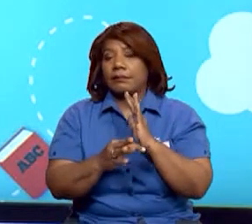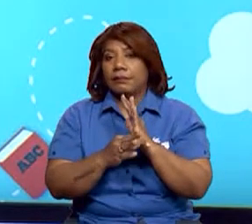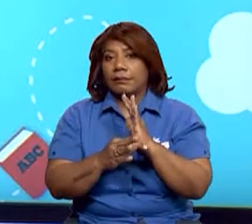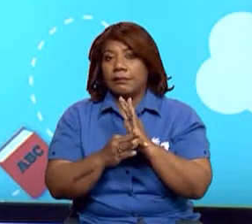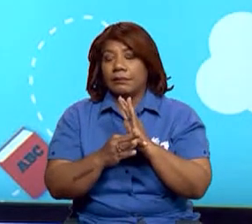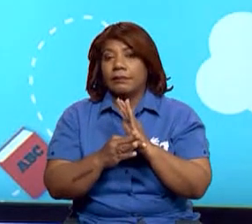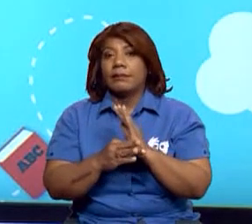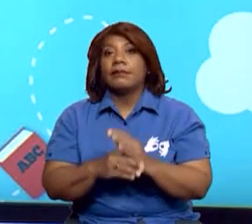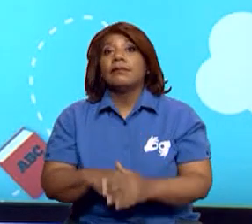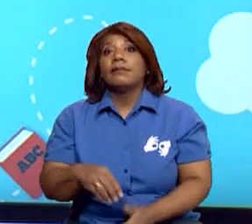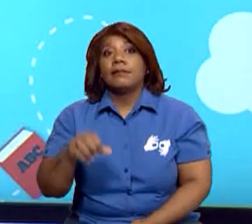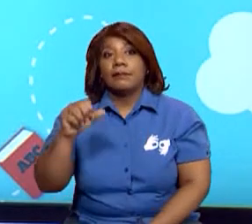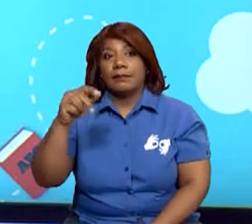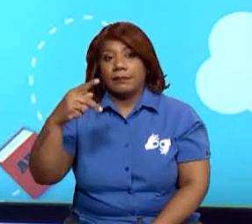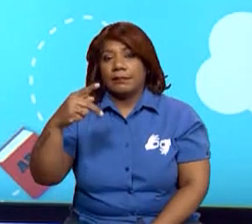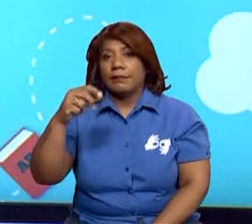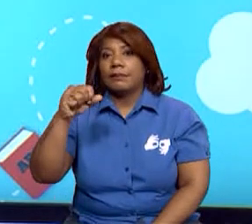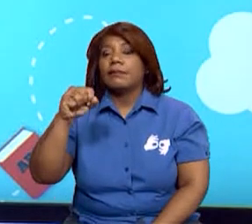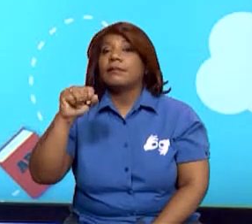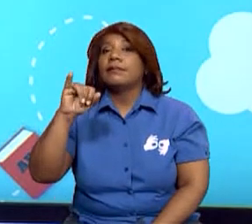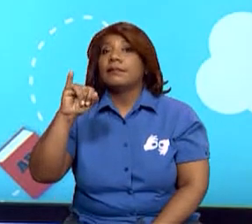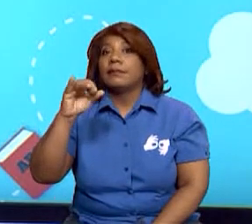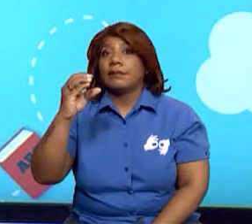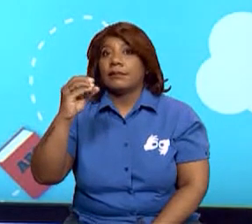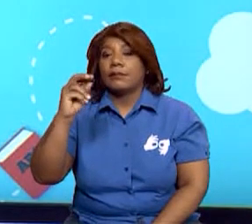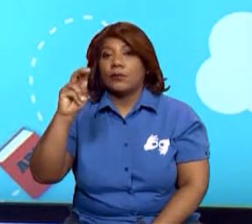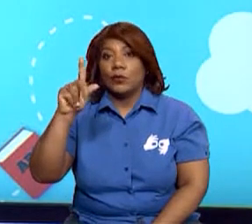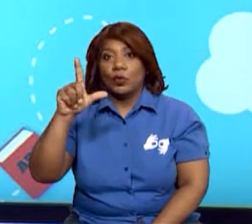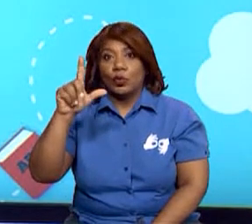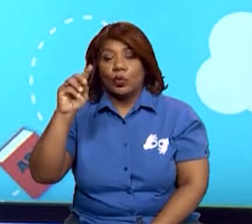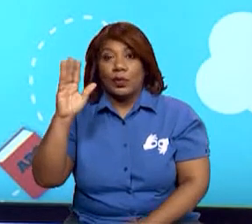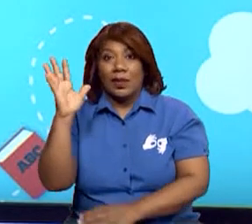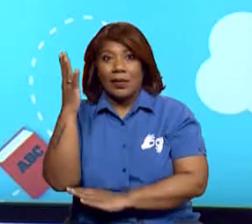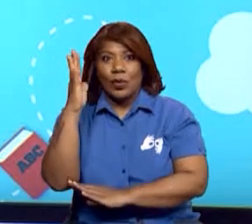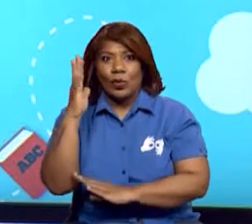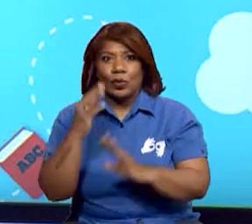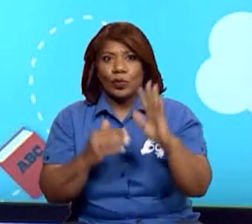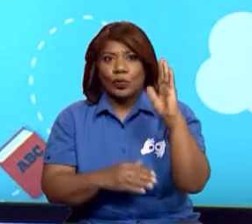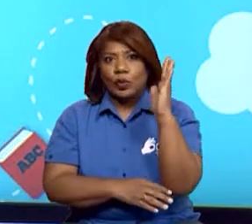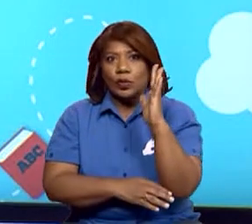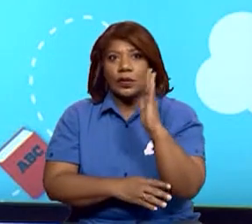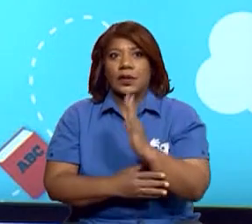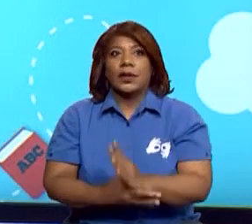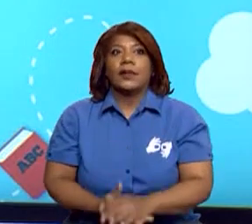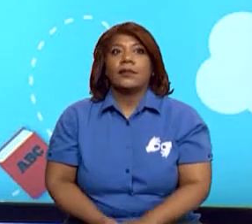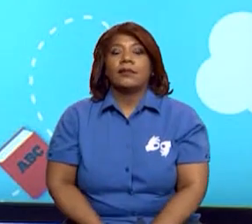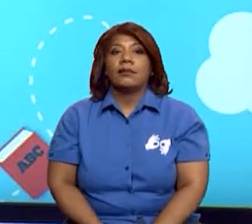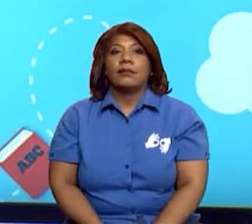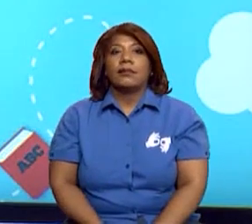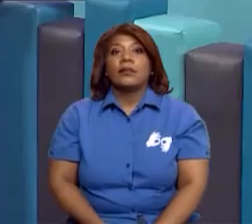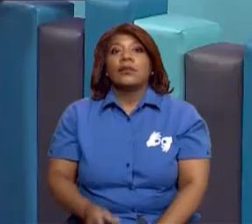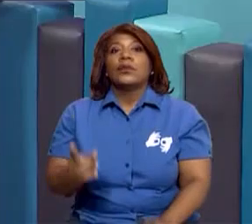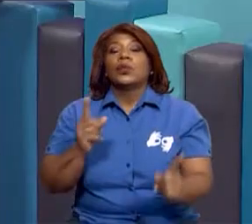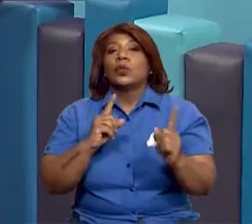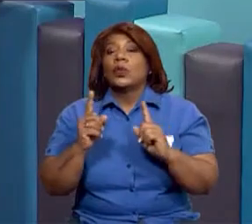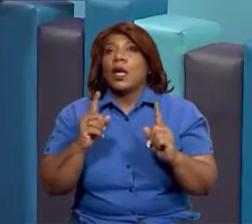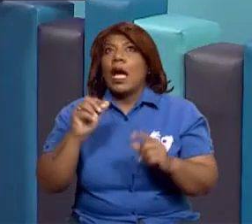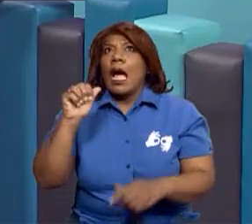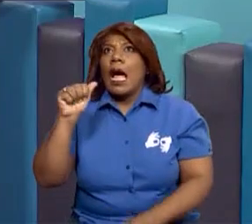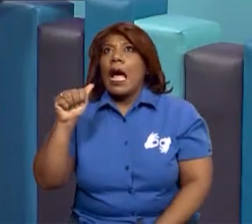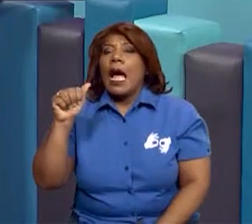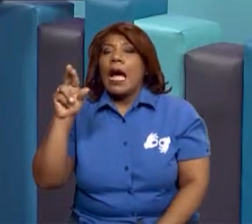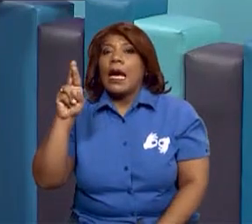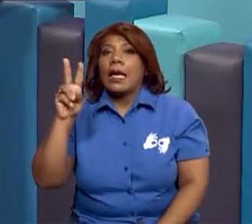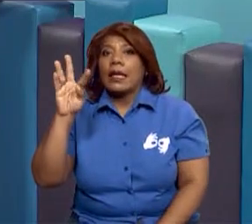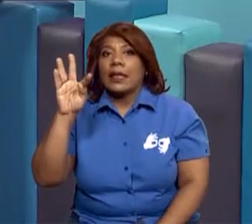piscicultura. Entonces, aquí, cuando te hablan de artesanal, tienes que buscar la definición.